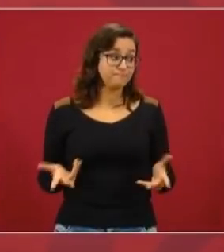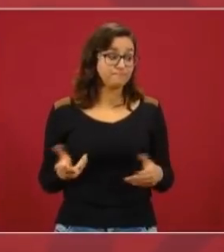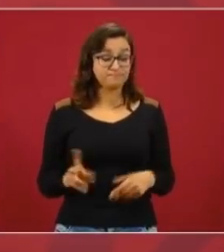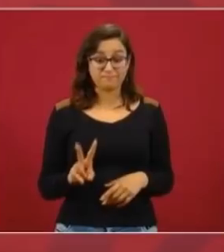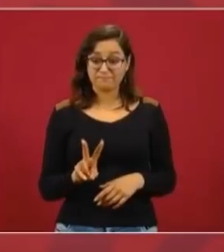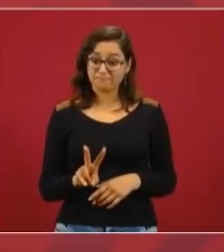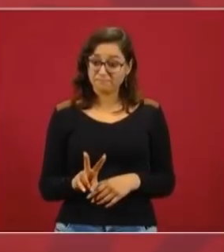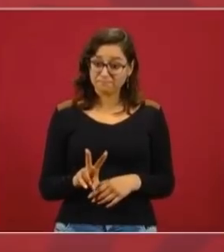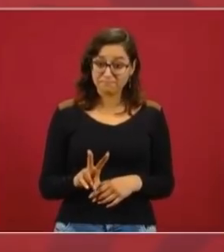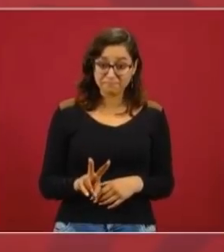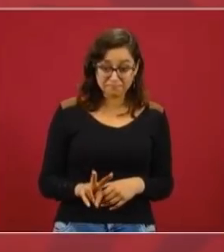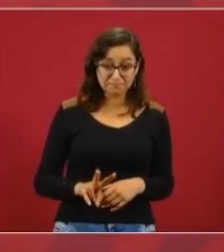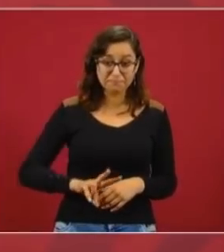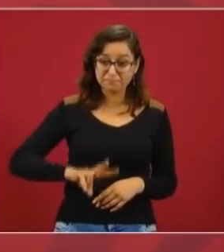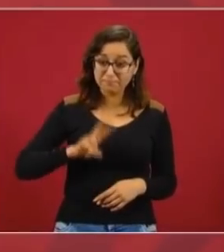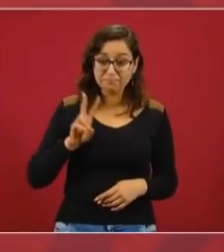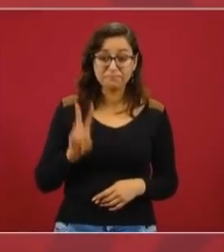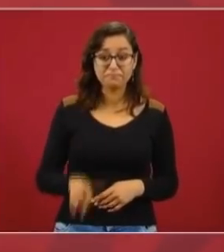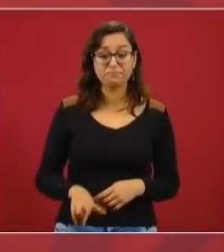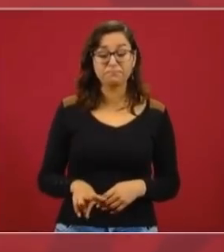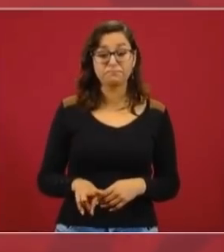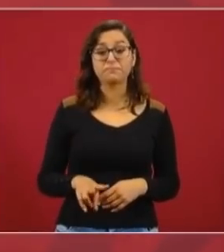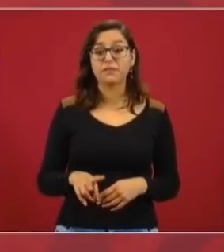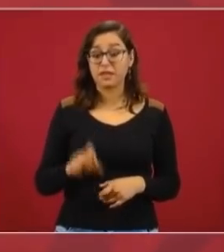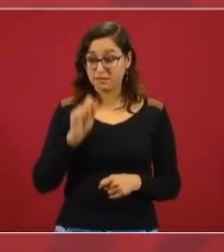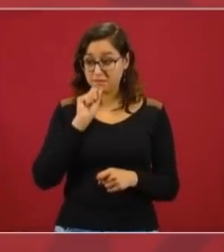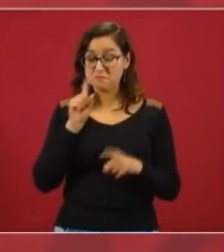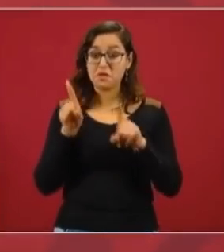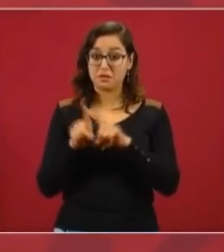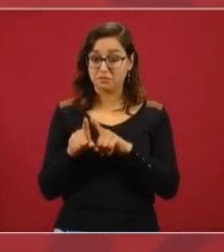productores,